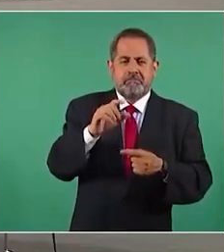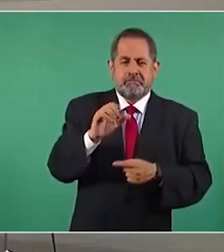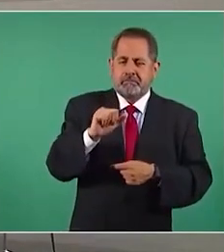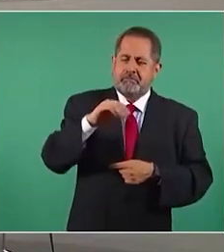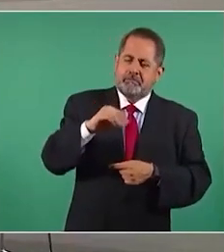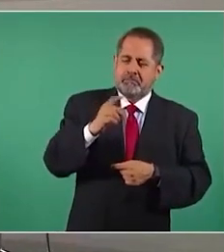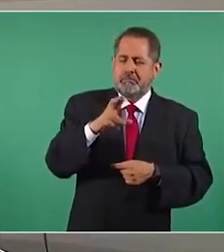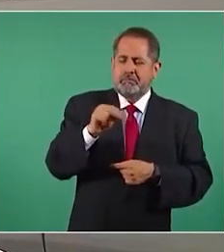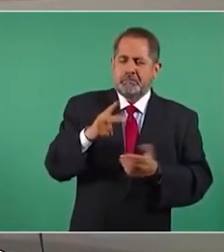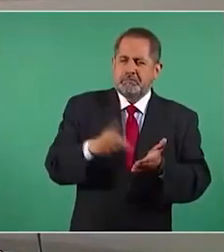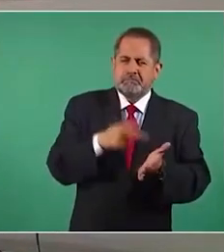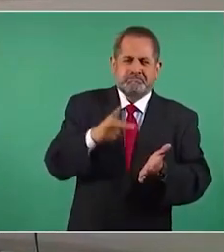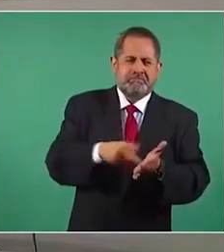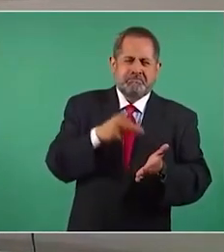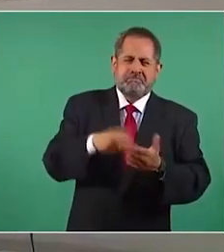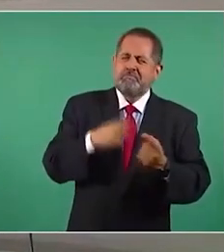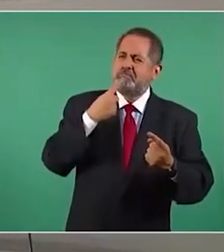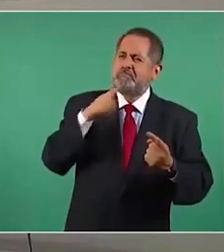uno tras otro